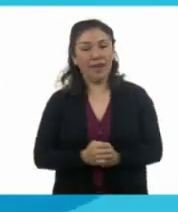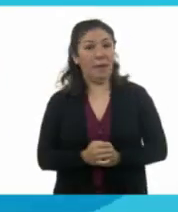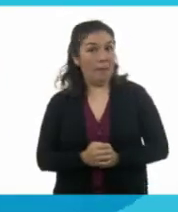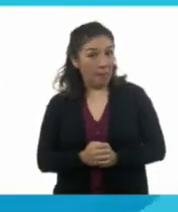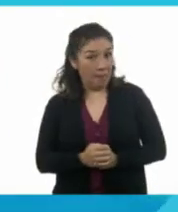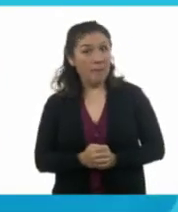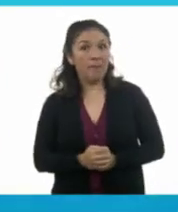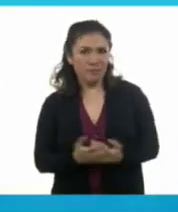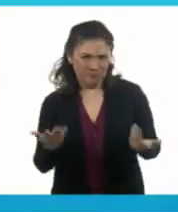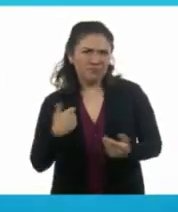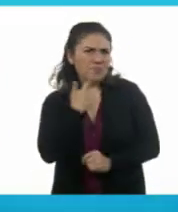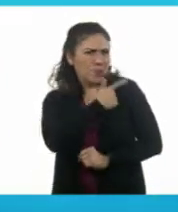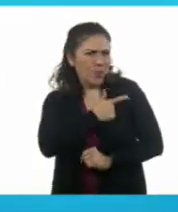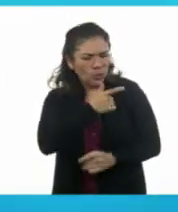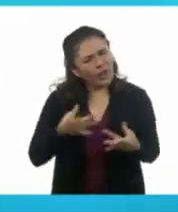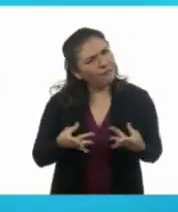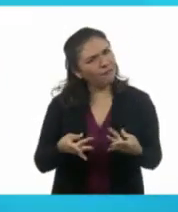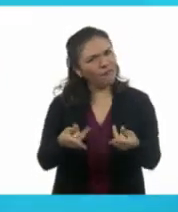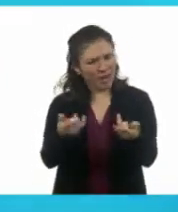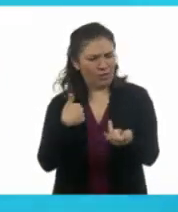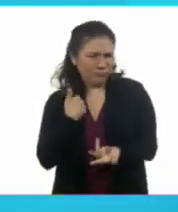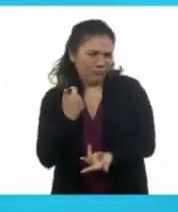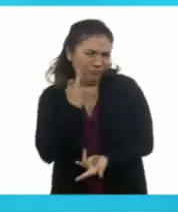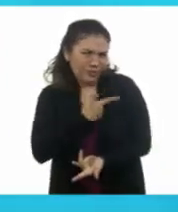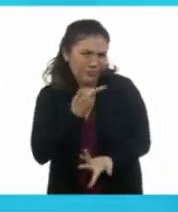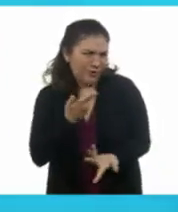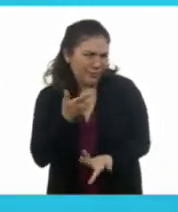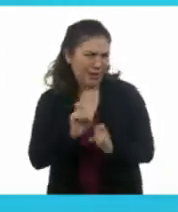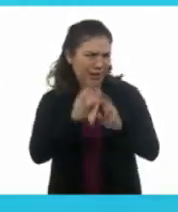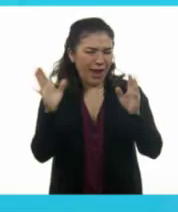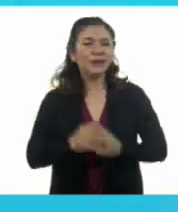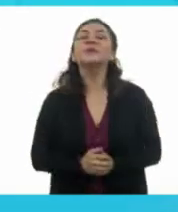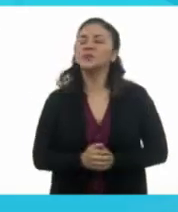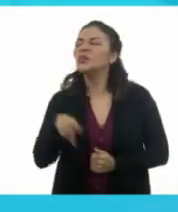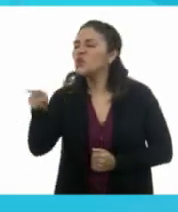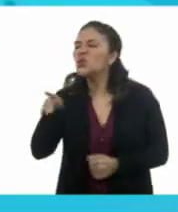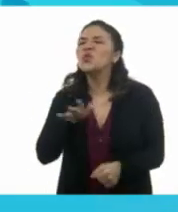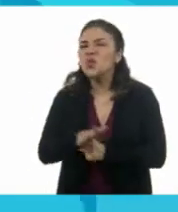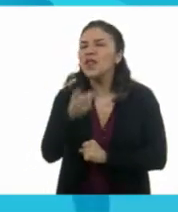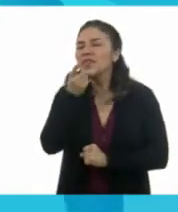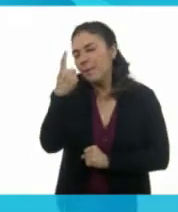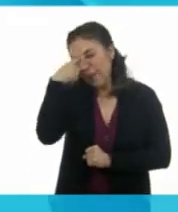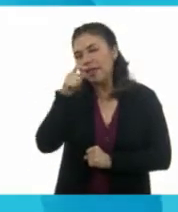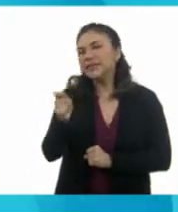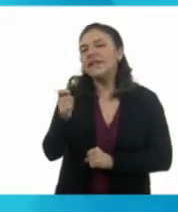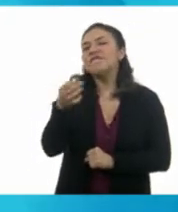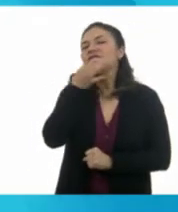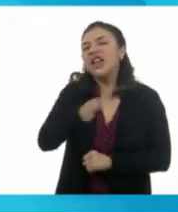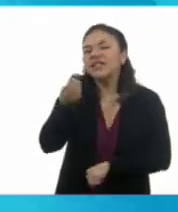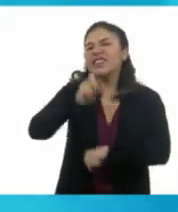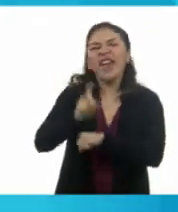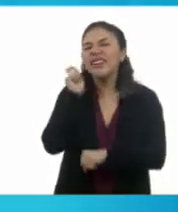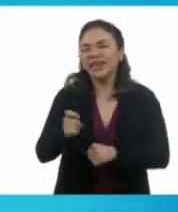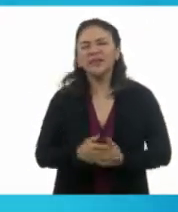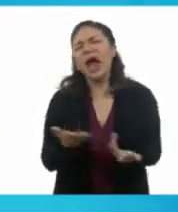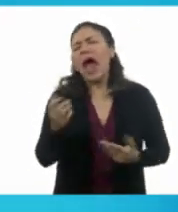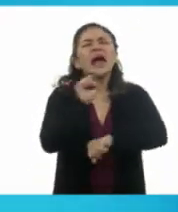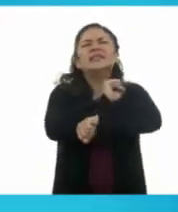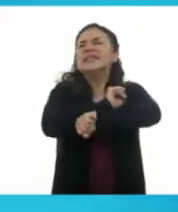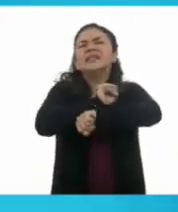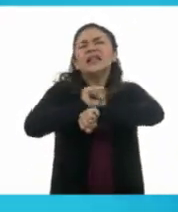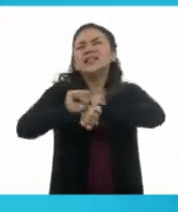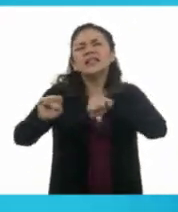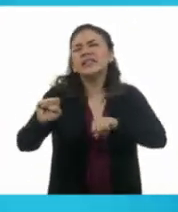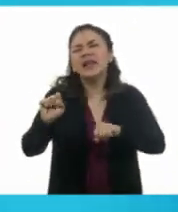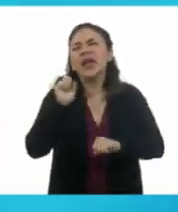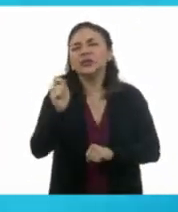Ay, pues también tengo gustos finos, Alan. Y tú, Staff, ¿qué pediste para tu festejo? Algo sencillito.